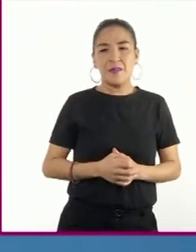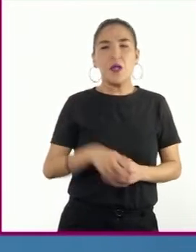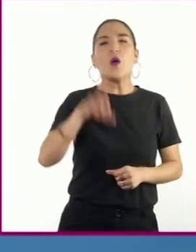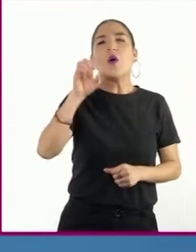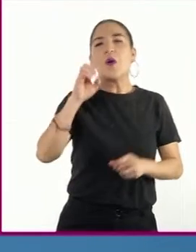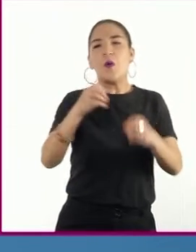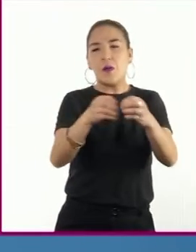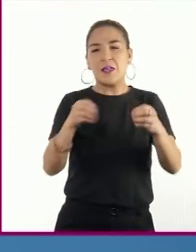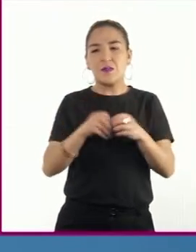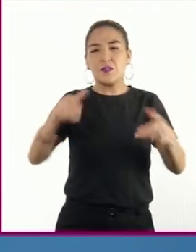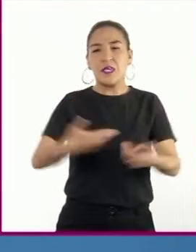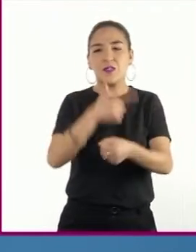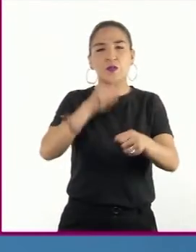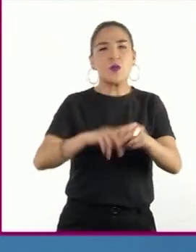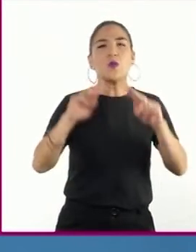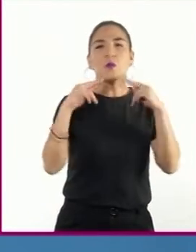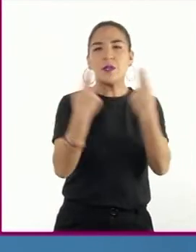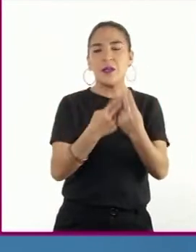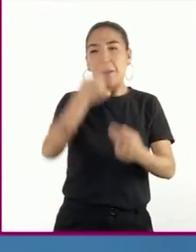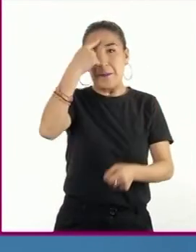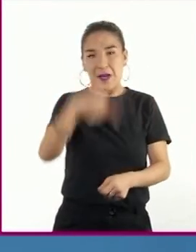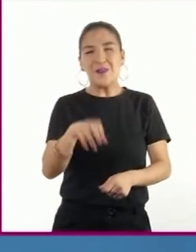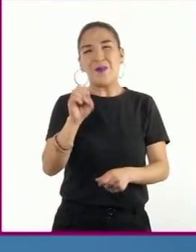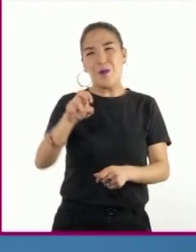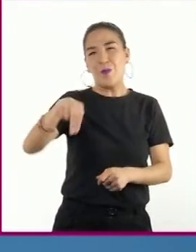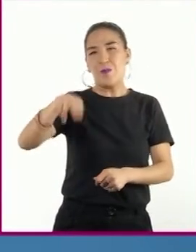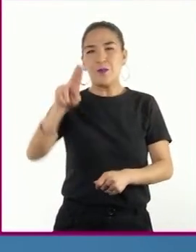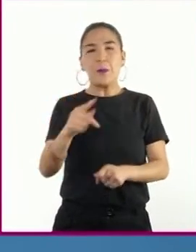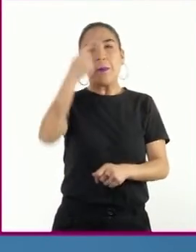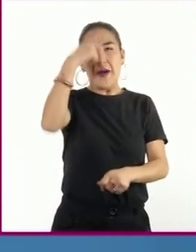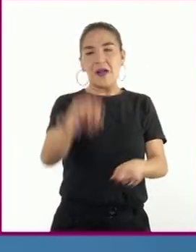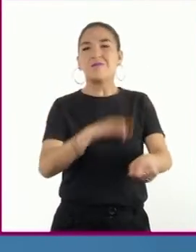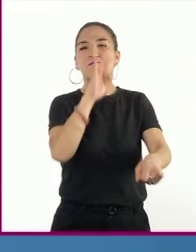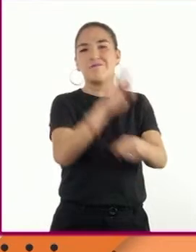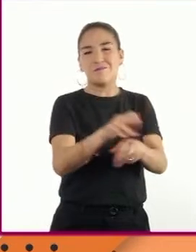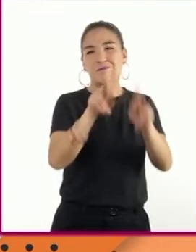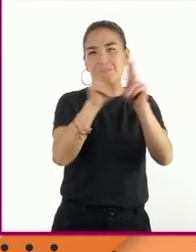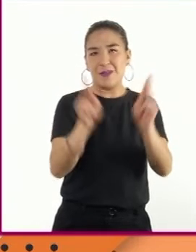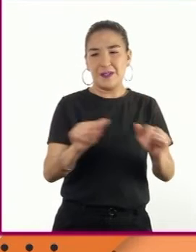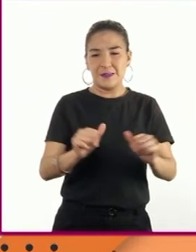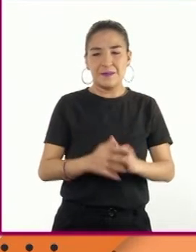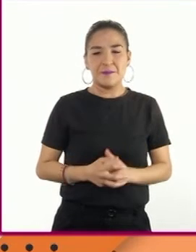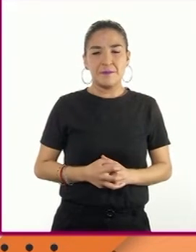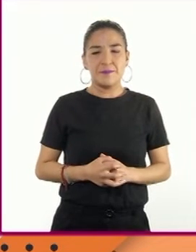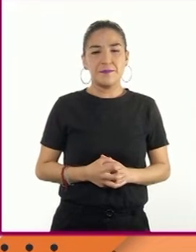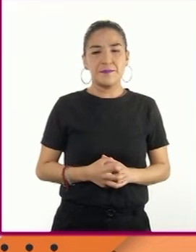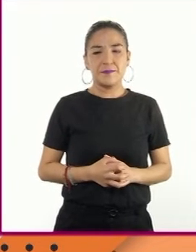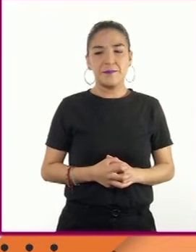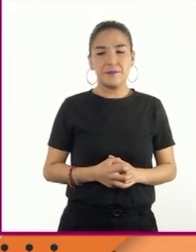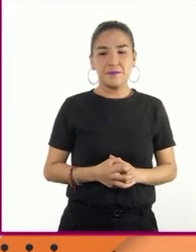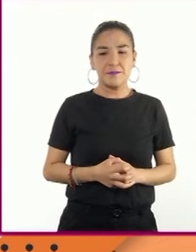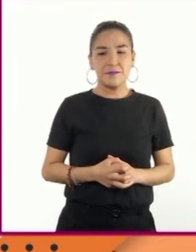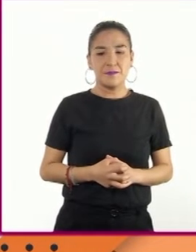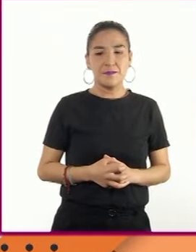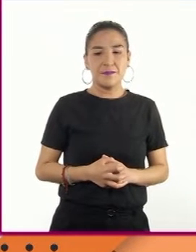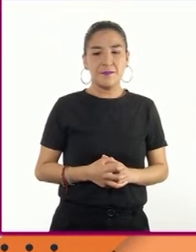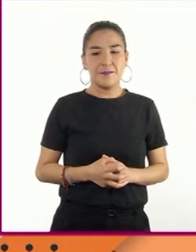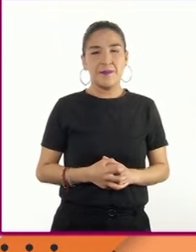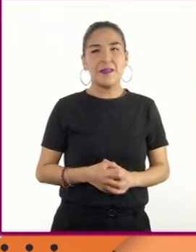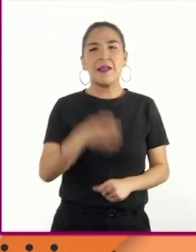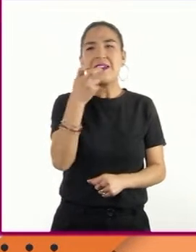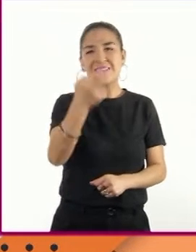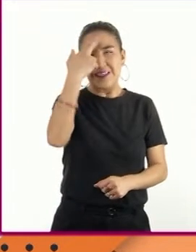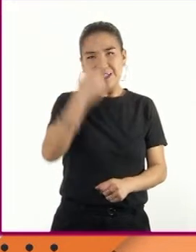de las Naciones Unidas para salvaguardar la paz. Como consecuencia de la Segunda Guerra